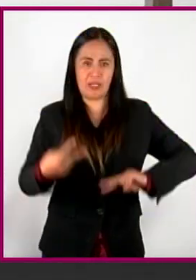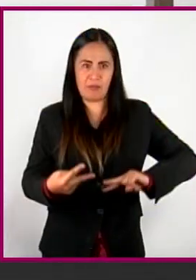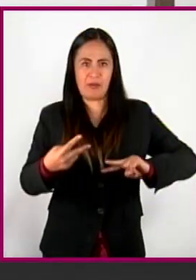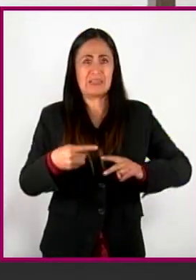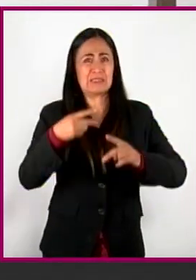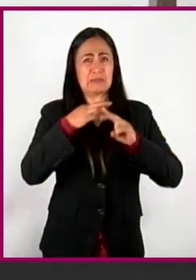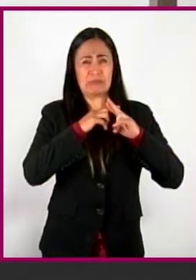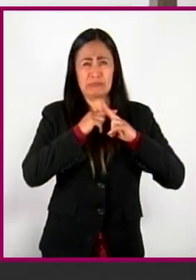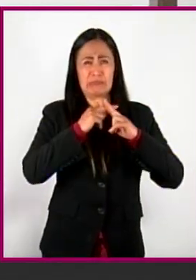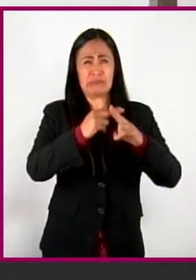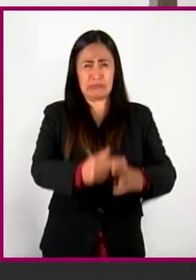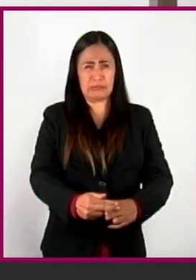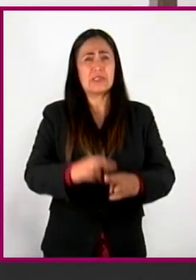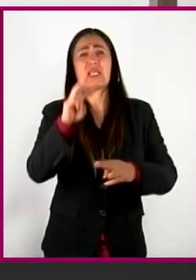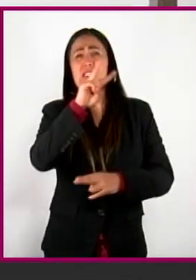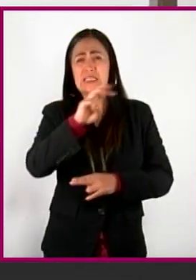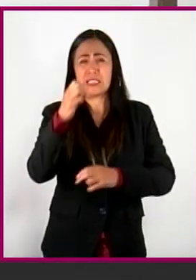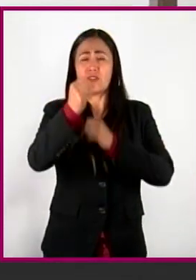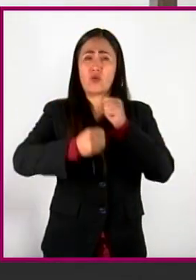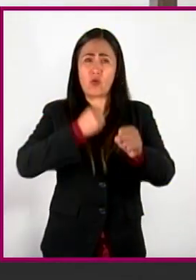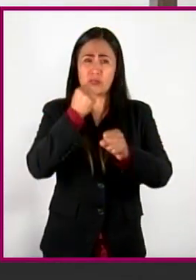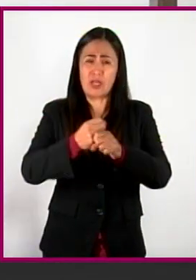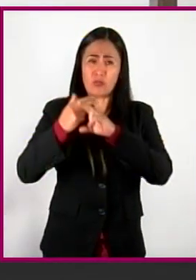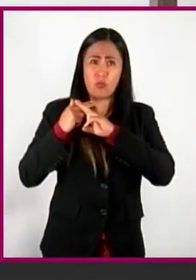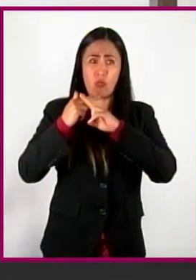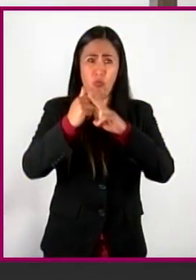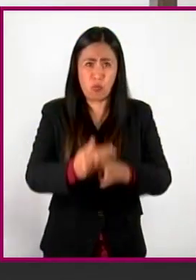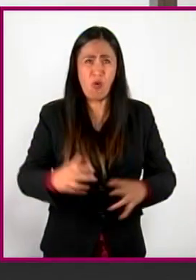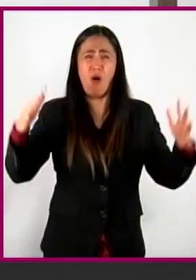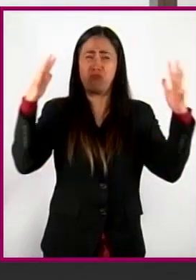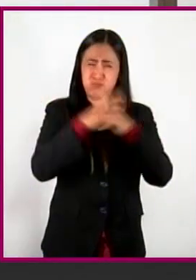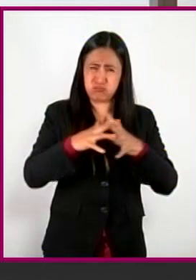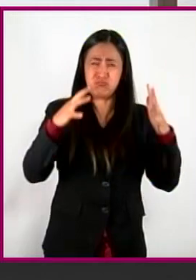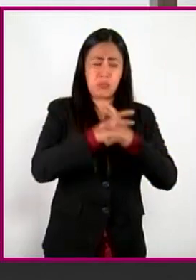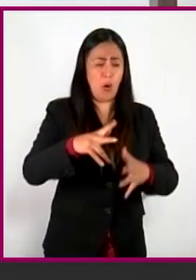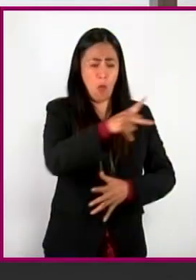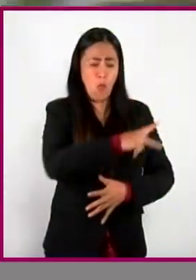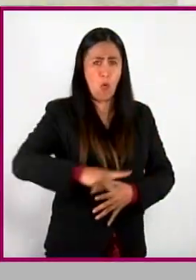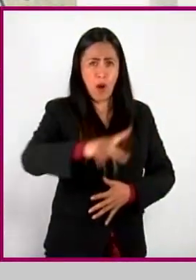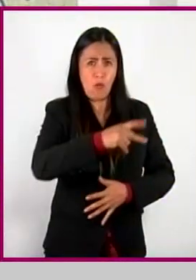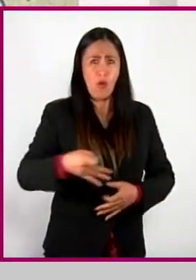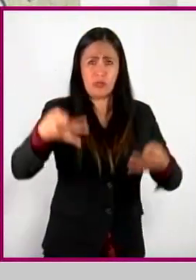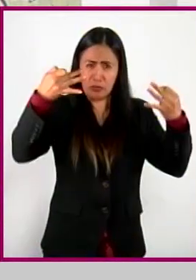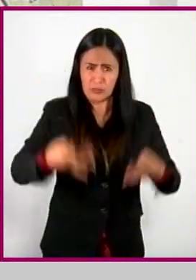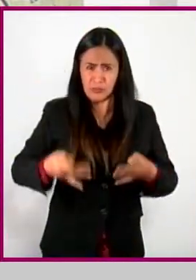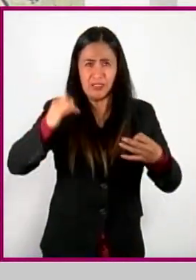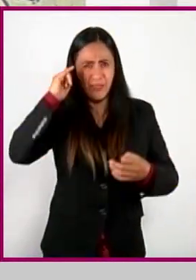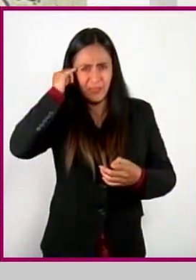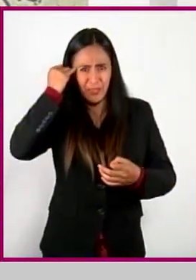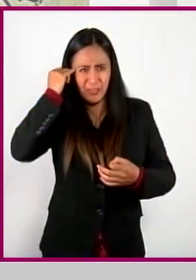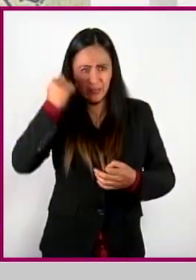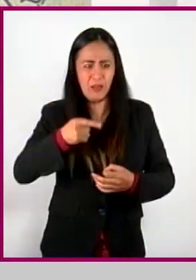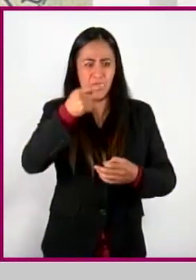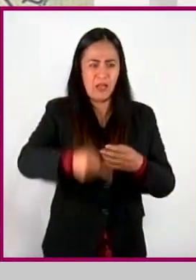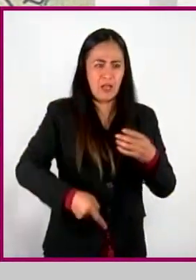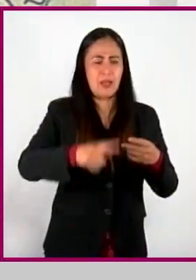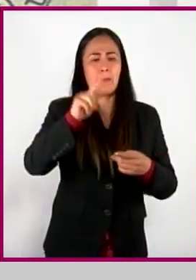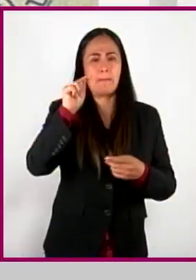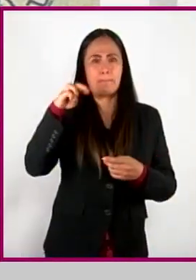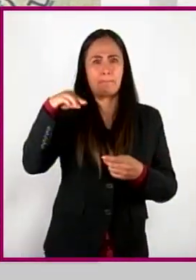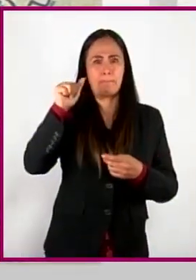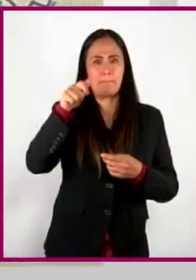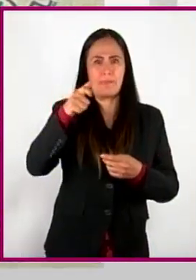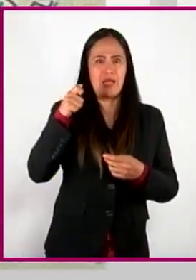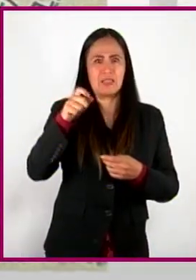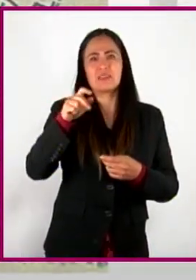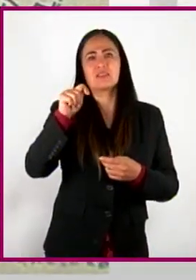casi tres siglos que duró el periodo virreinal, hubo levantamientos de los pueblos originarios, como el que encabezó Tenamastle, considerado